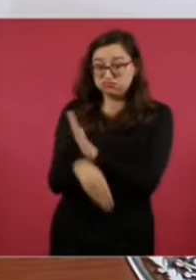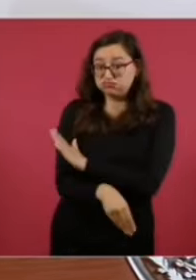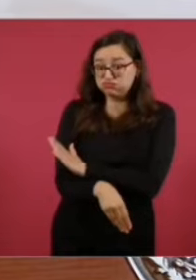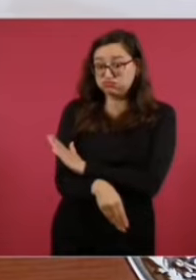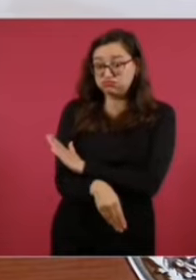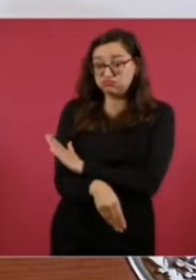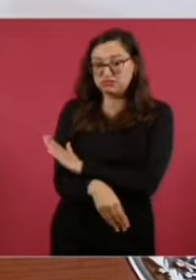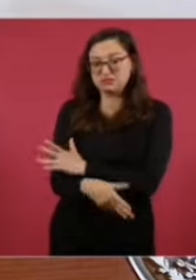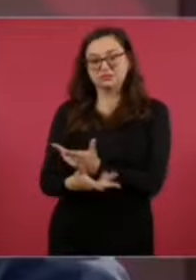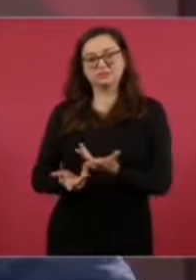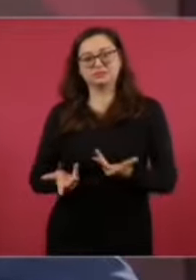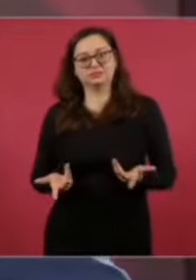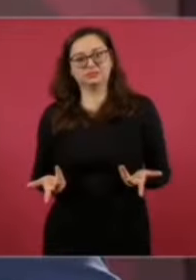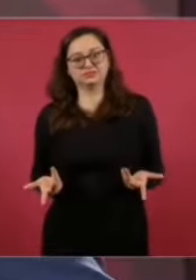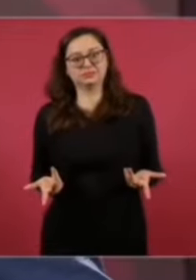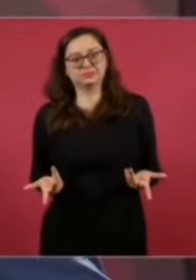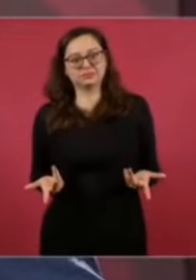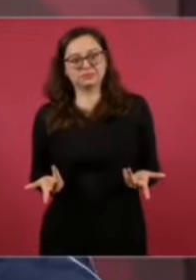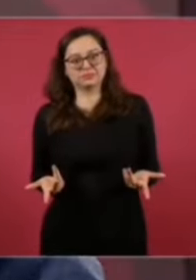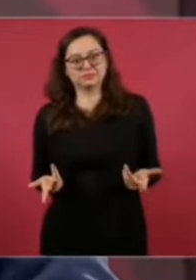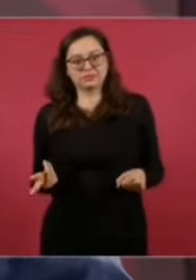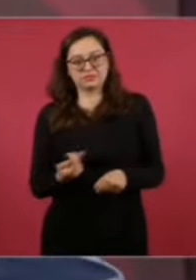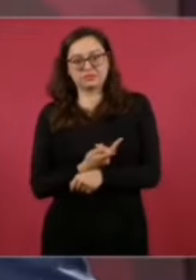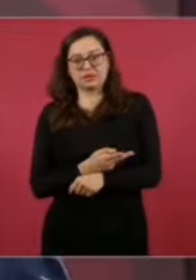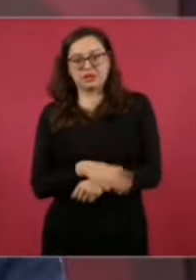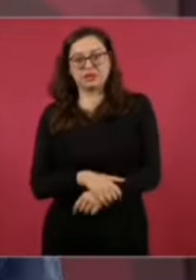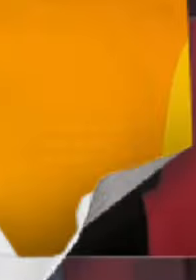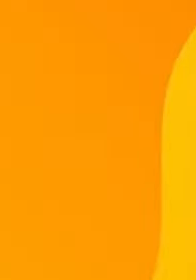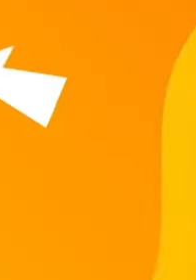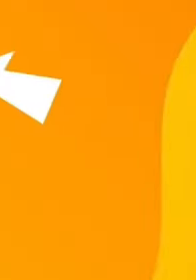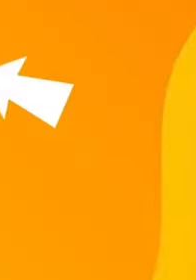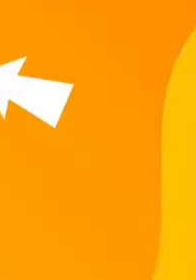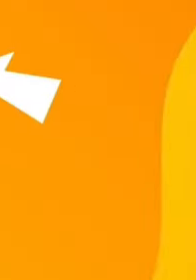Pues entonces, ¿qué somos?